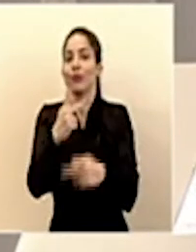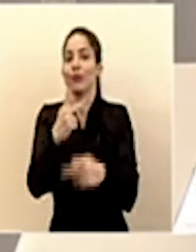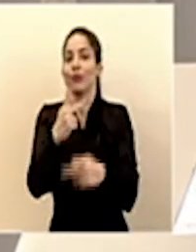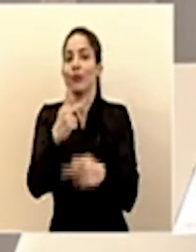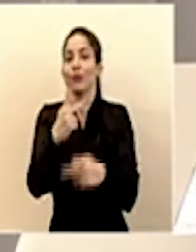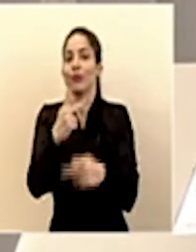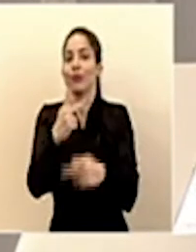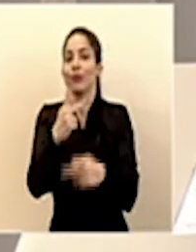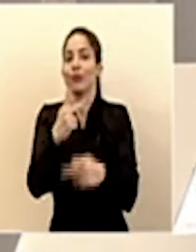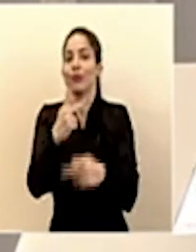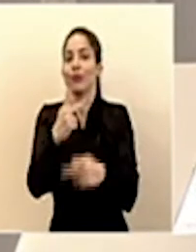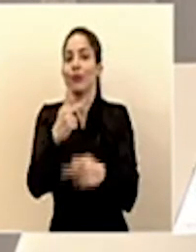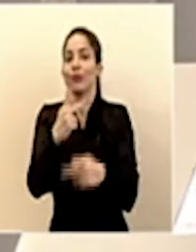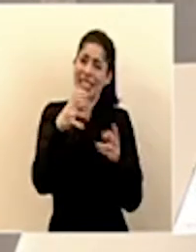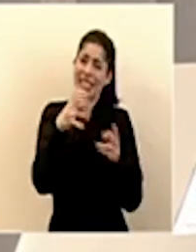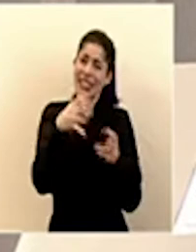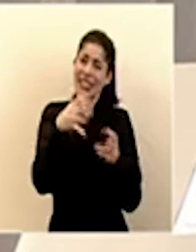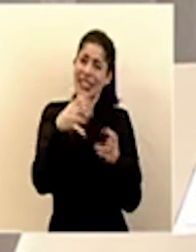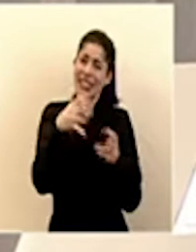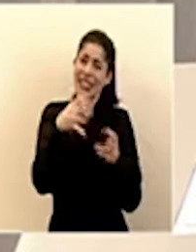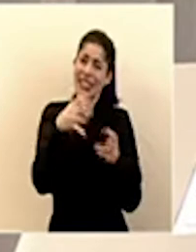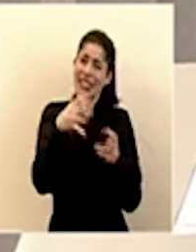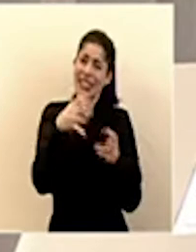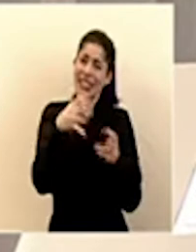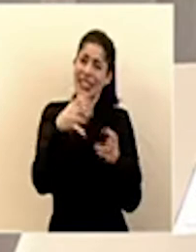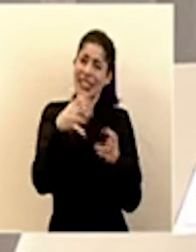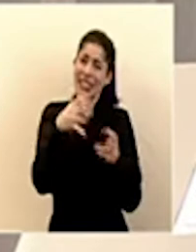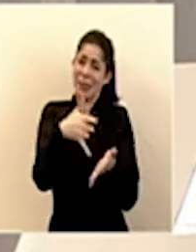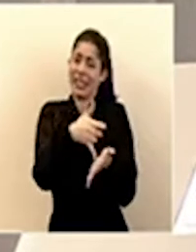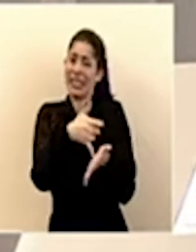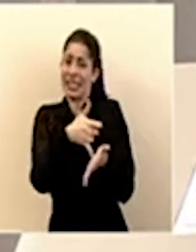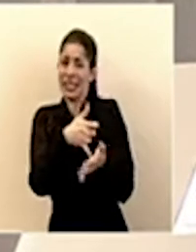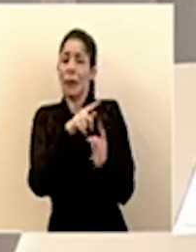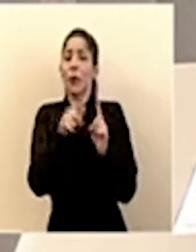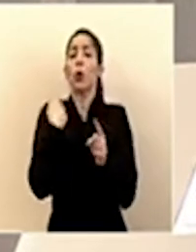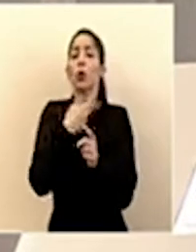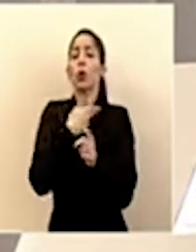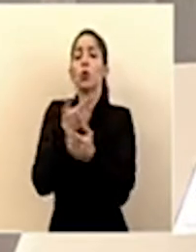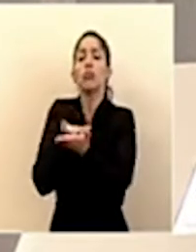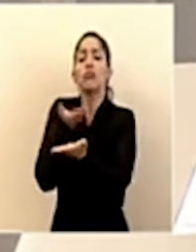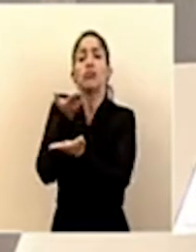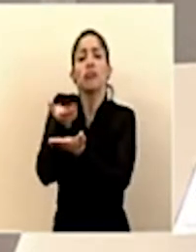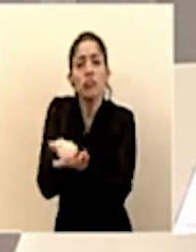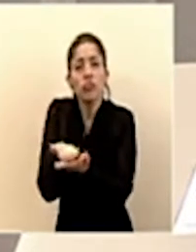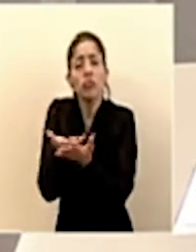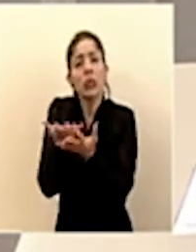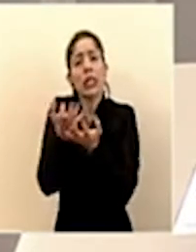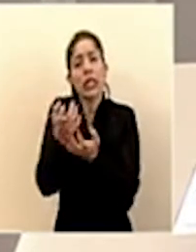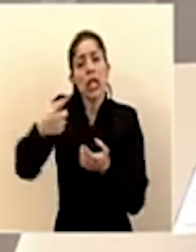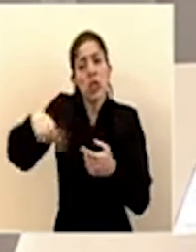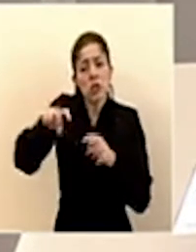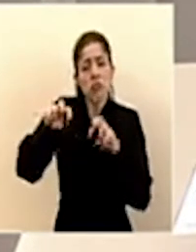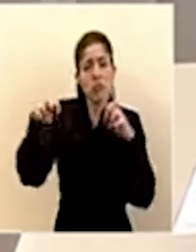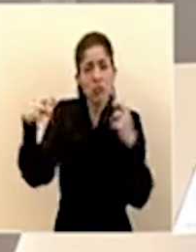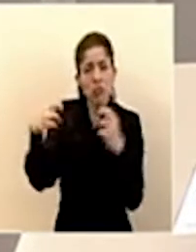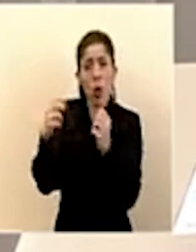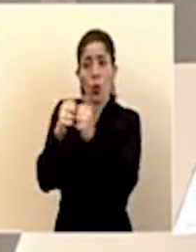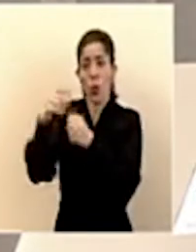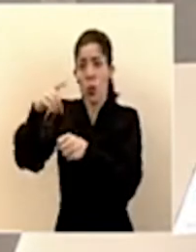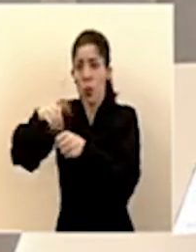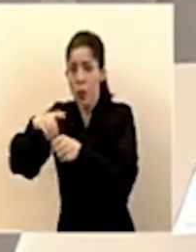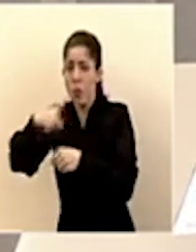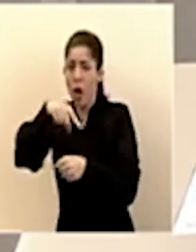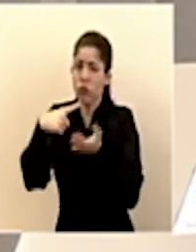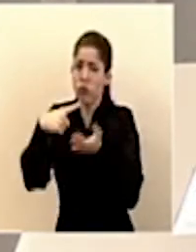Y lo que planteamos, sabiendo que es un tema sensible, es que queremos que se abra esa discusión, tanto con diputados y